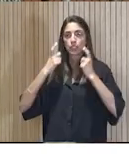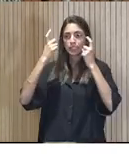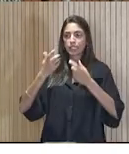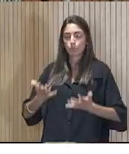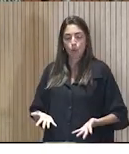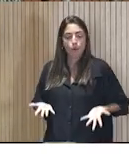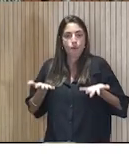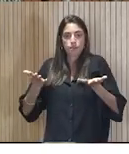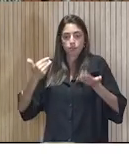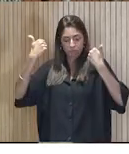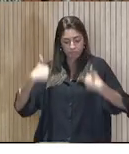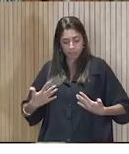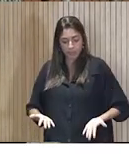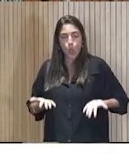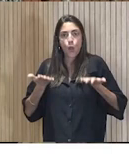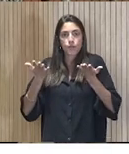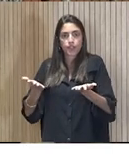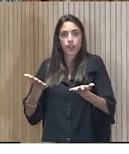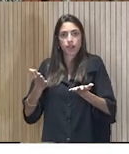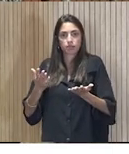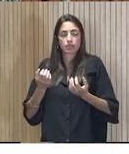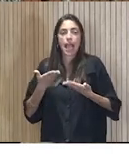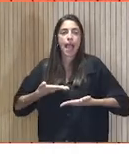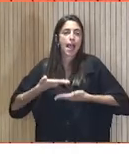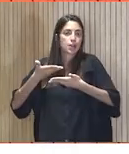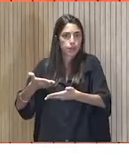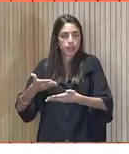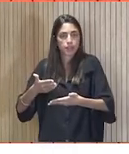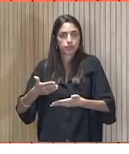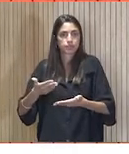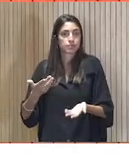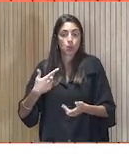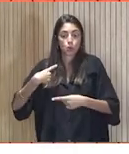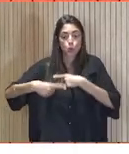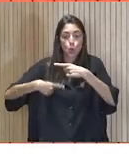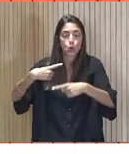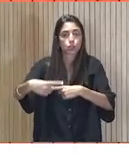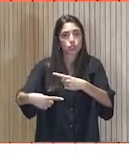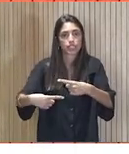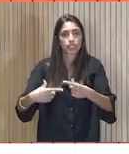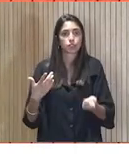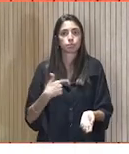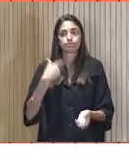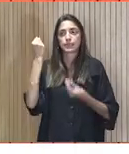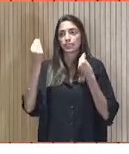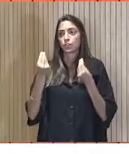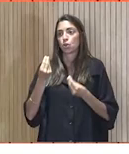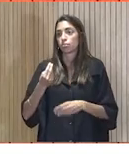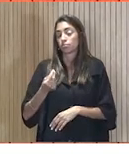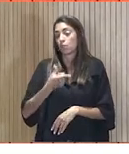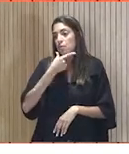Te puedes dar en algo muy grandioso, muy épico, o darte en el día a día. Y ese darte en el día a día a lo mejor es simplemente